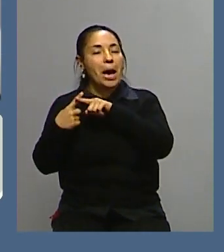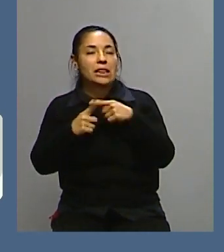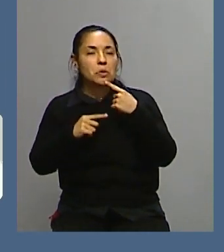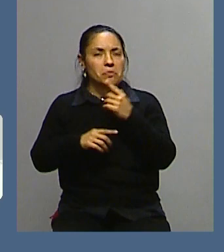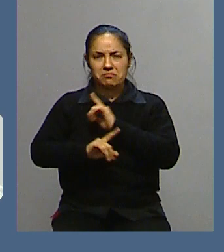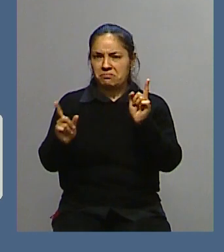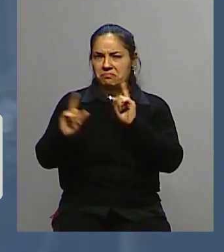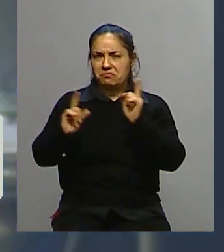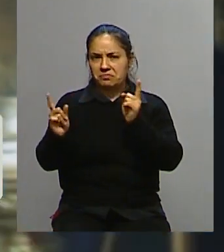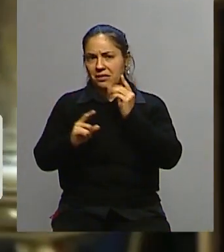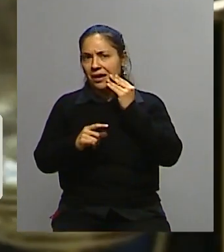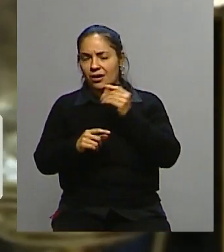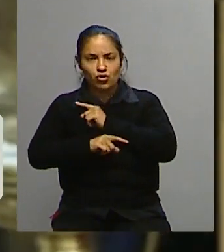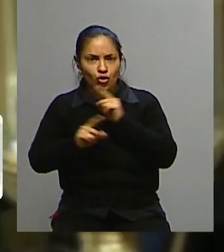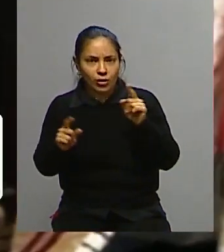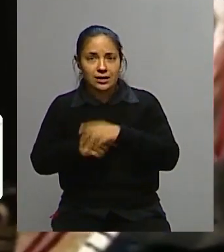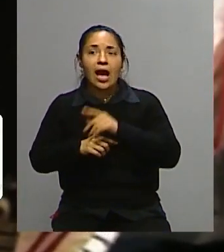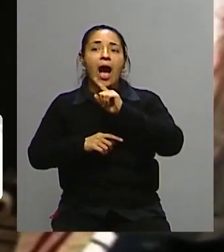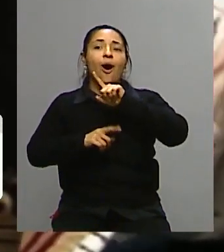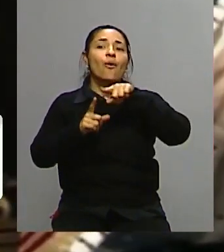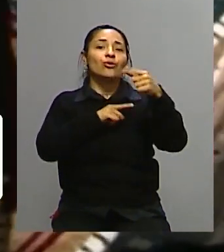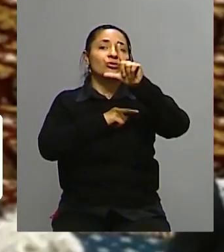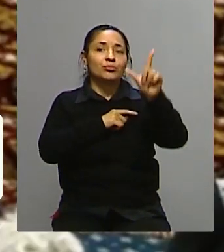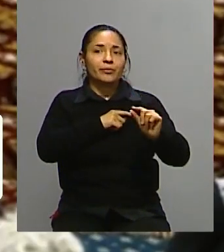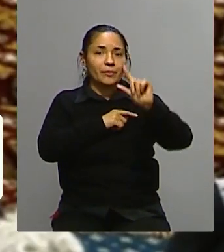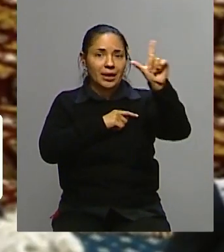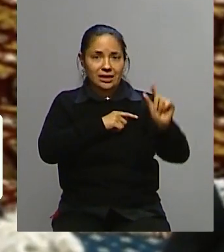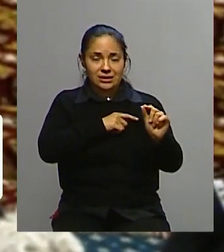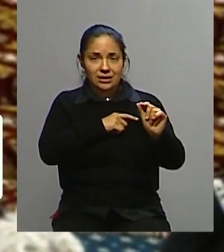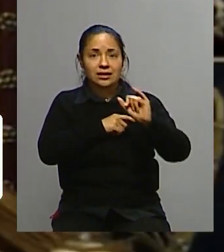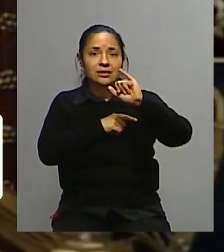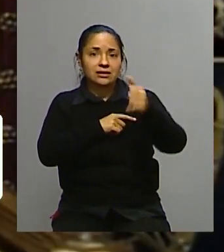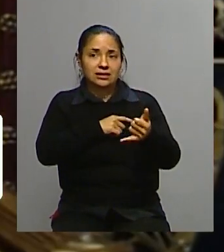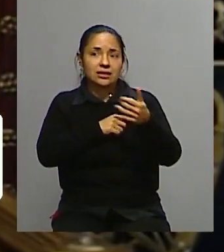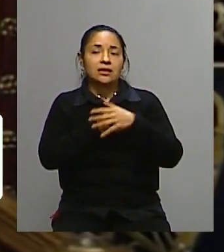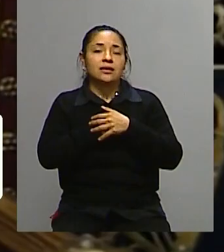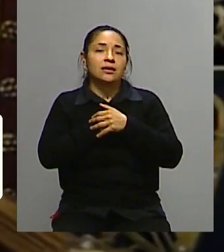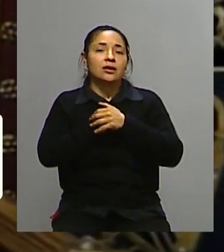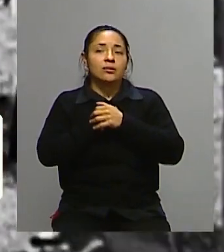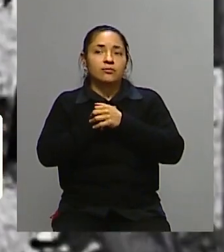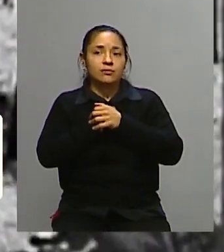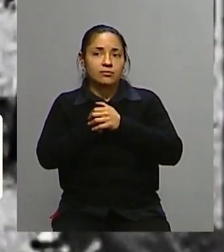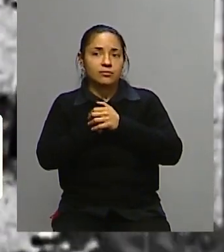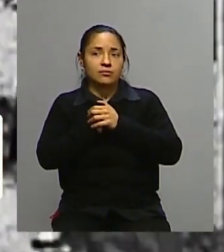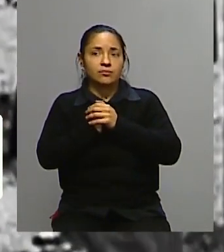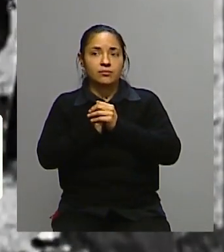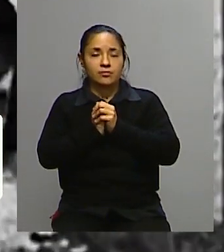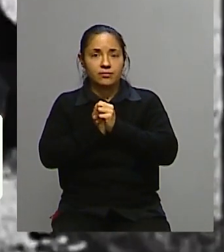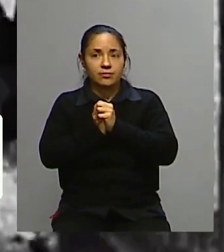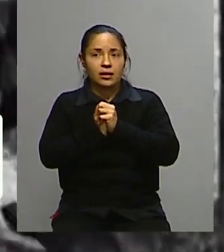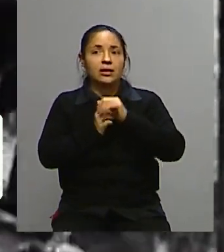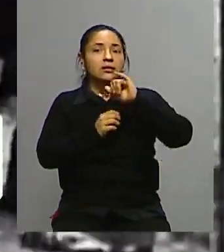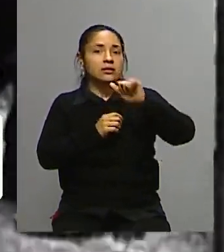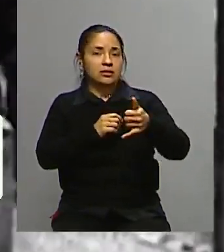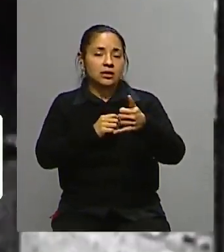en Gran Bretaña. Sí en algunos países de la Comunidad de Naciones, del Commonwealth, sí